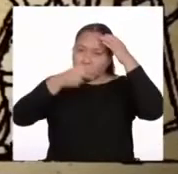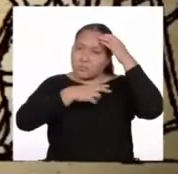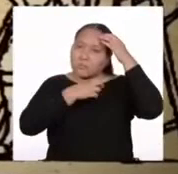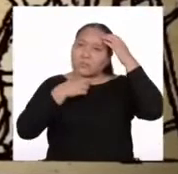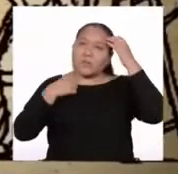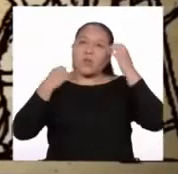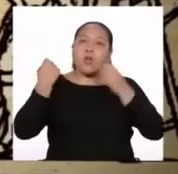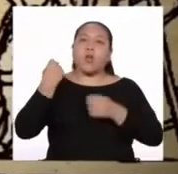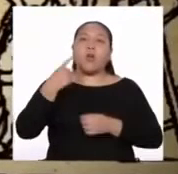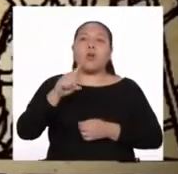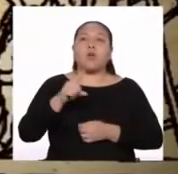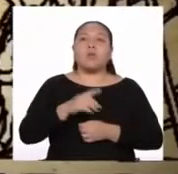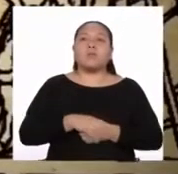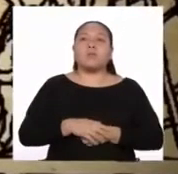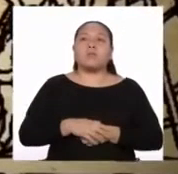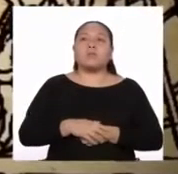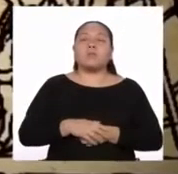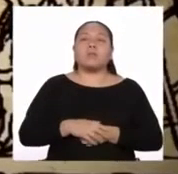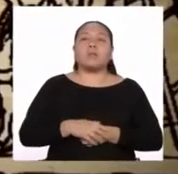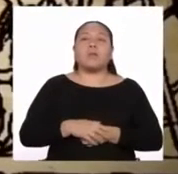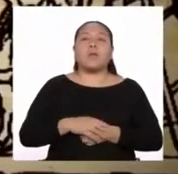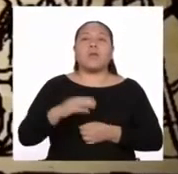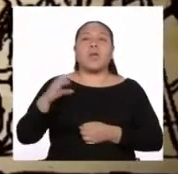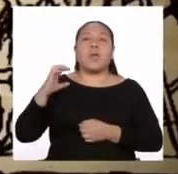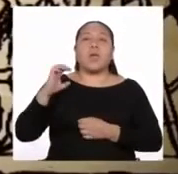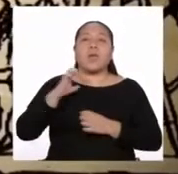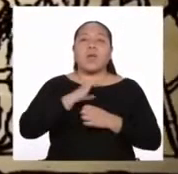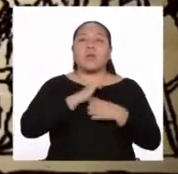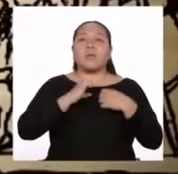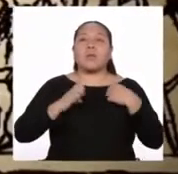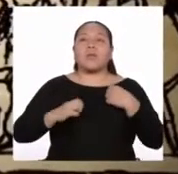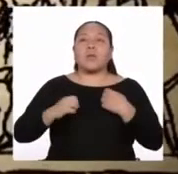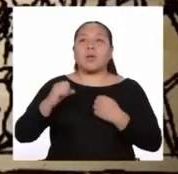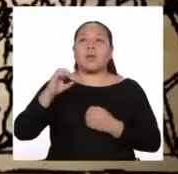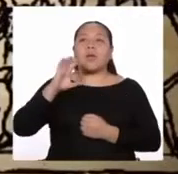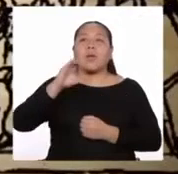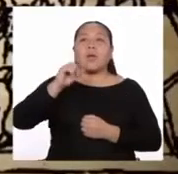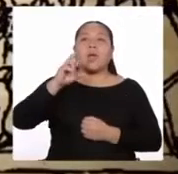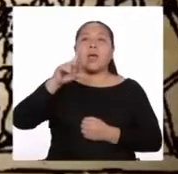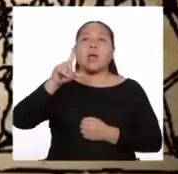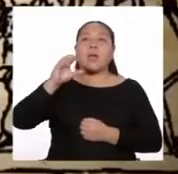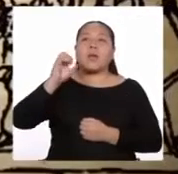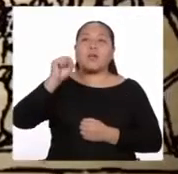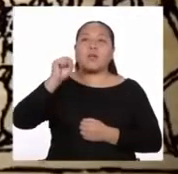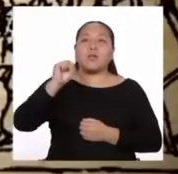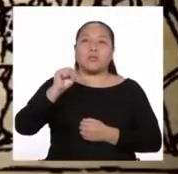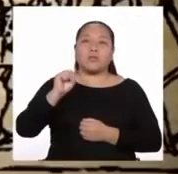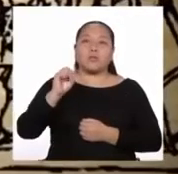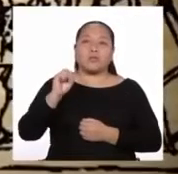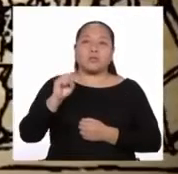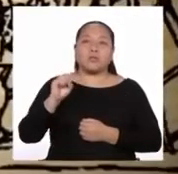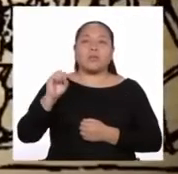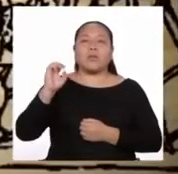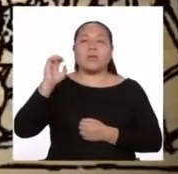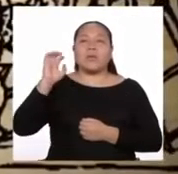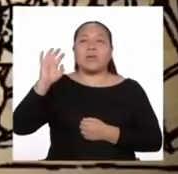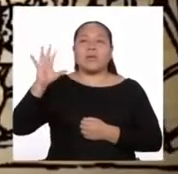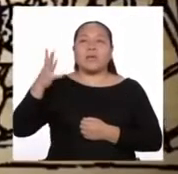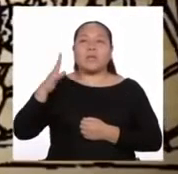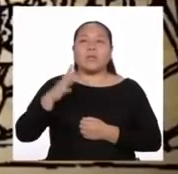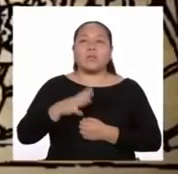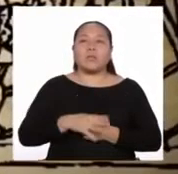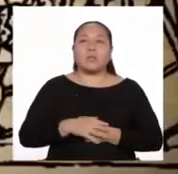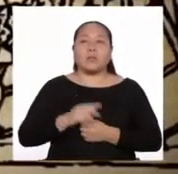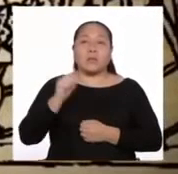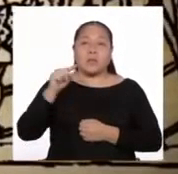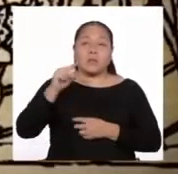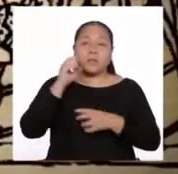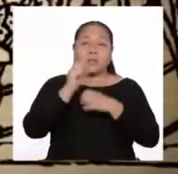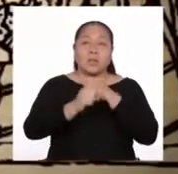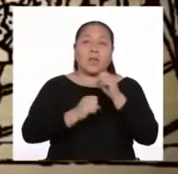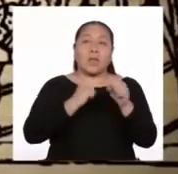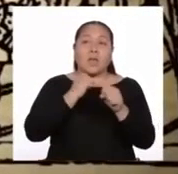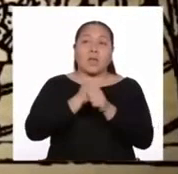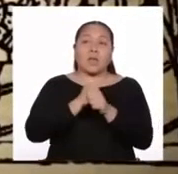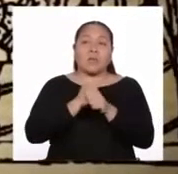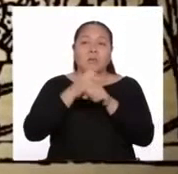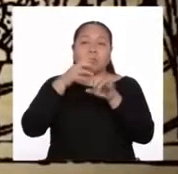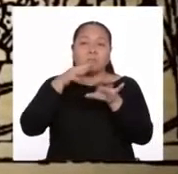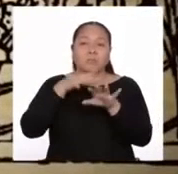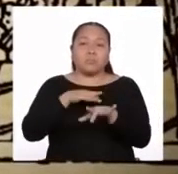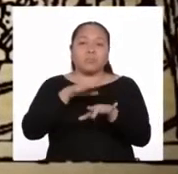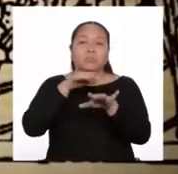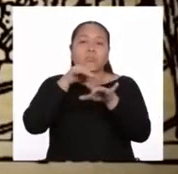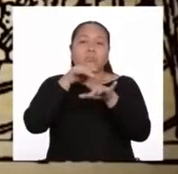emperador Carlos V, de su imperio XV, de su reinado XVI. Ese año marchan hacia